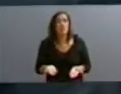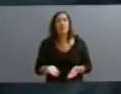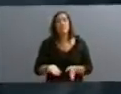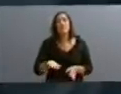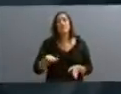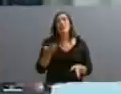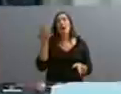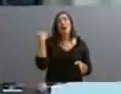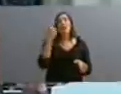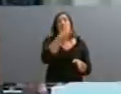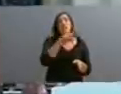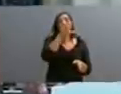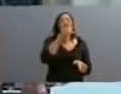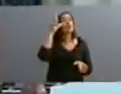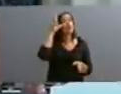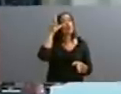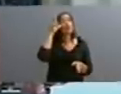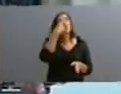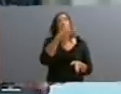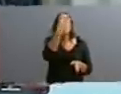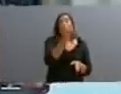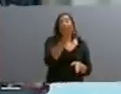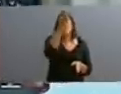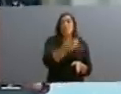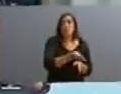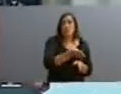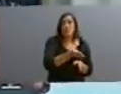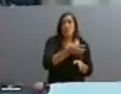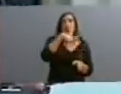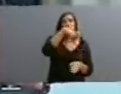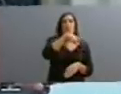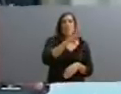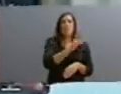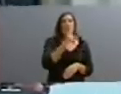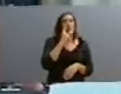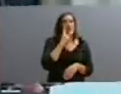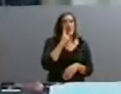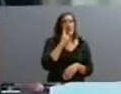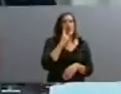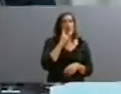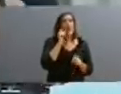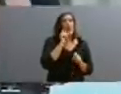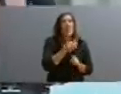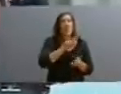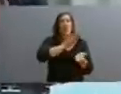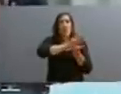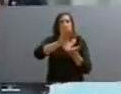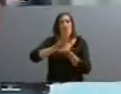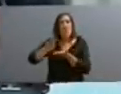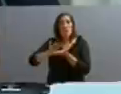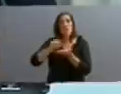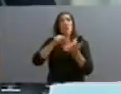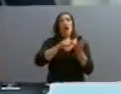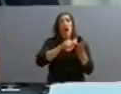un 138, 140% del PBI de endeudamiento, estamos